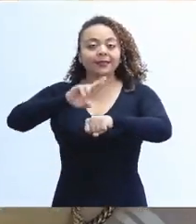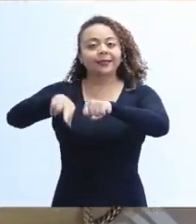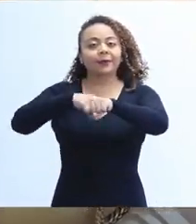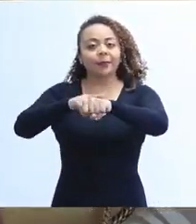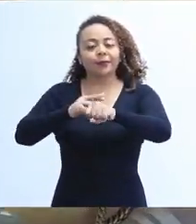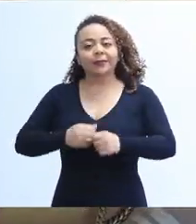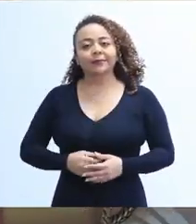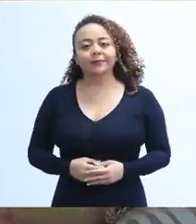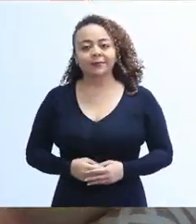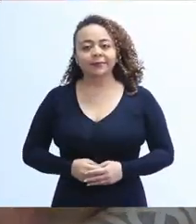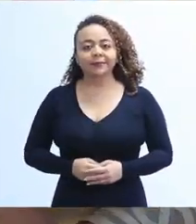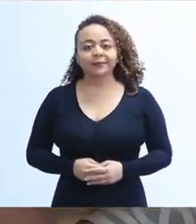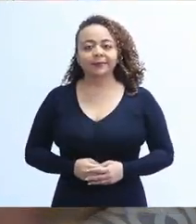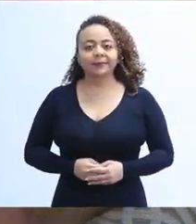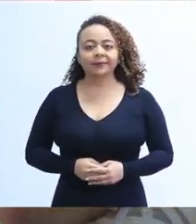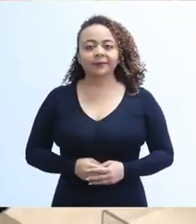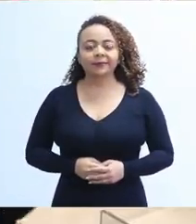República.